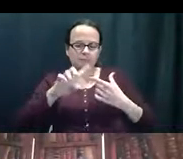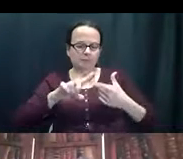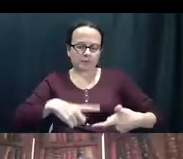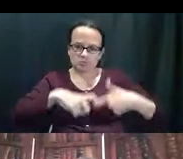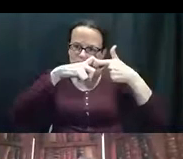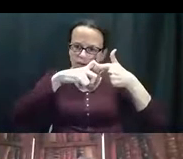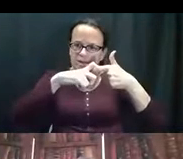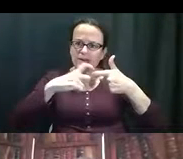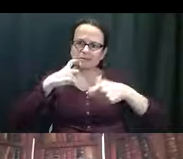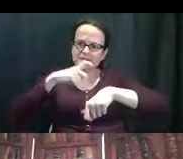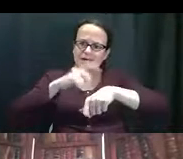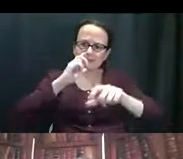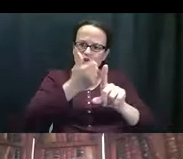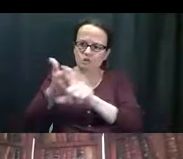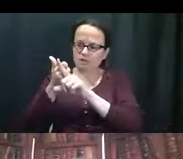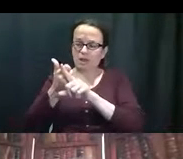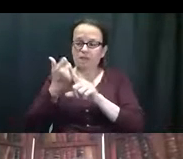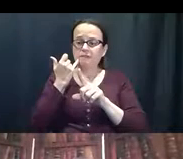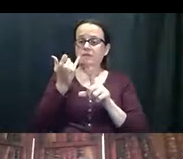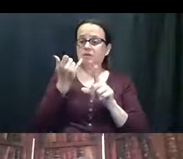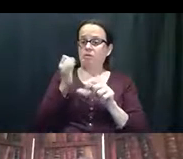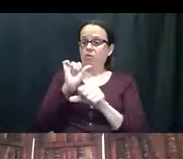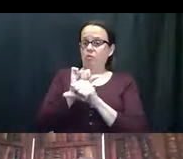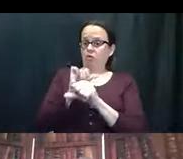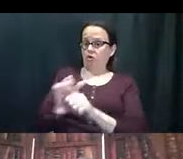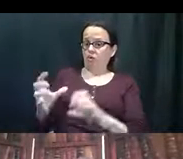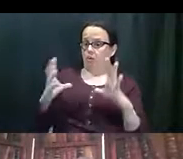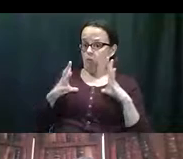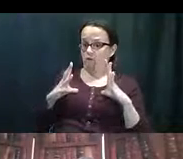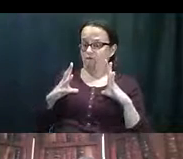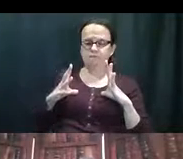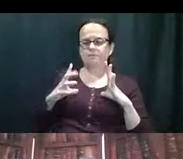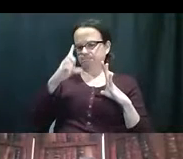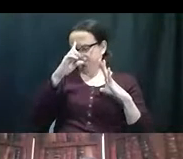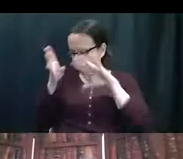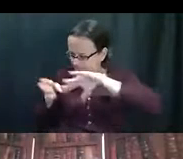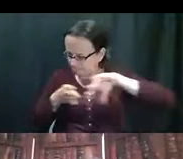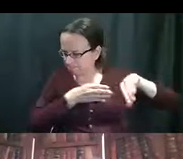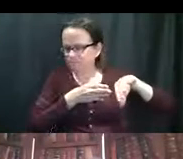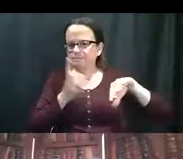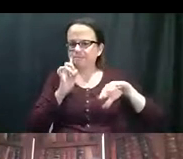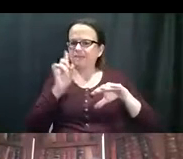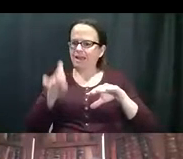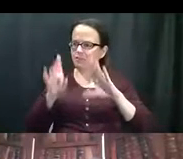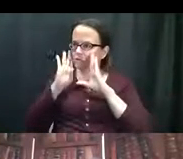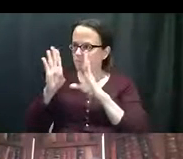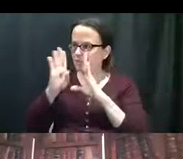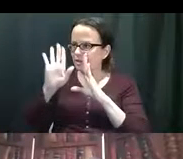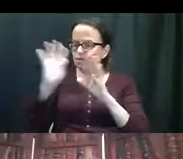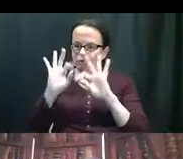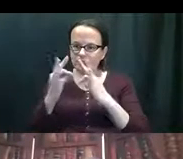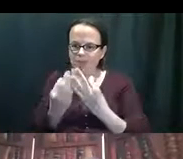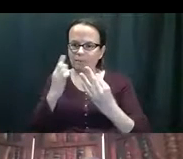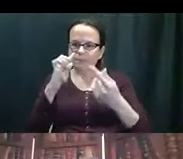tiene, está tomando el tiempo libre y todo eso. Cuando está fuera del trabajo, eh, esté fuera del trabajo. Entonces,